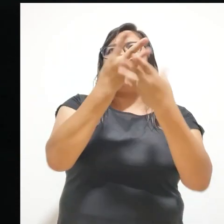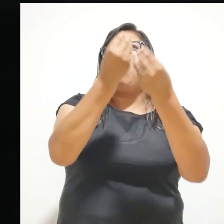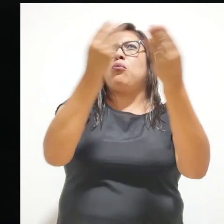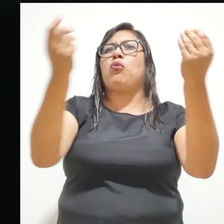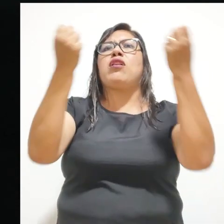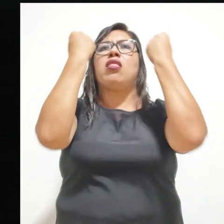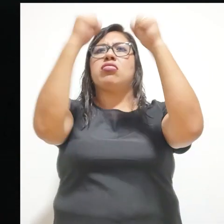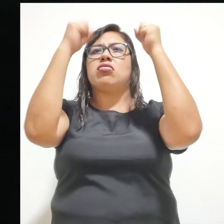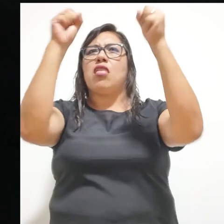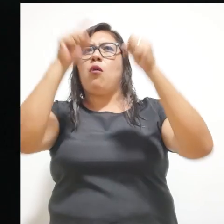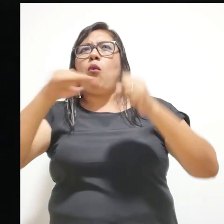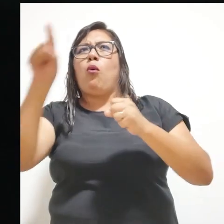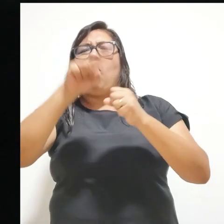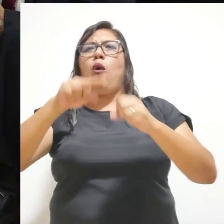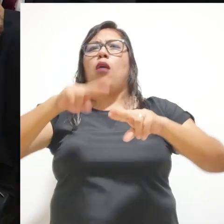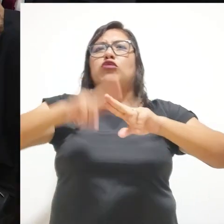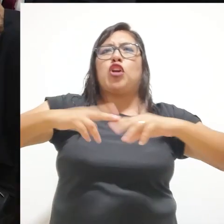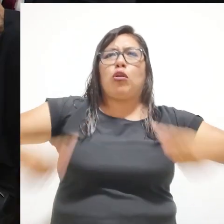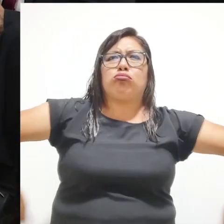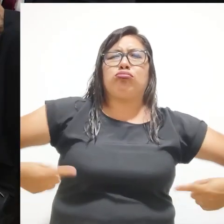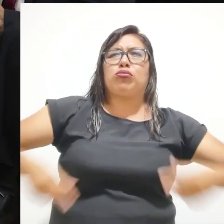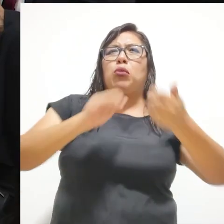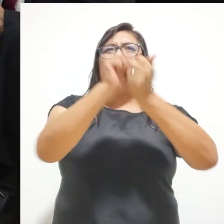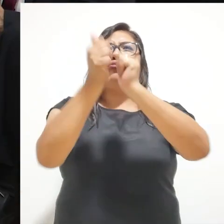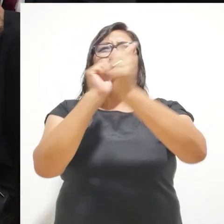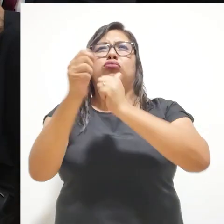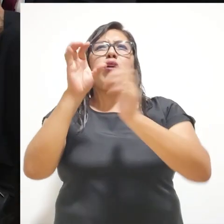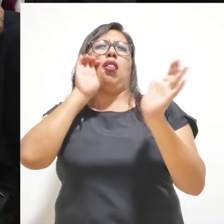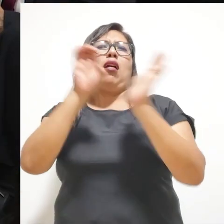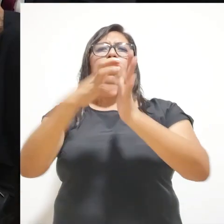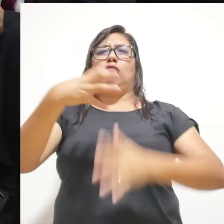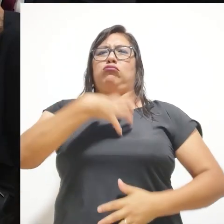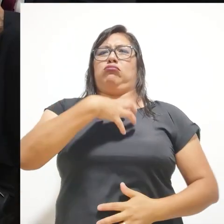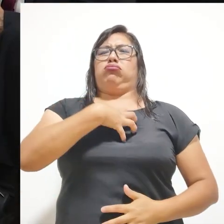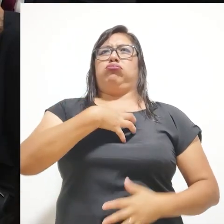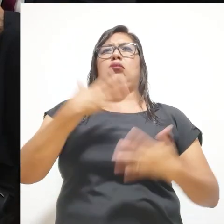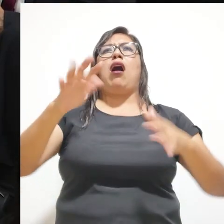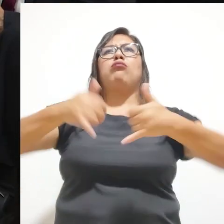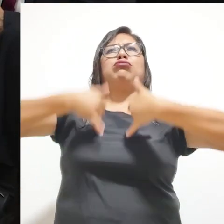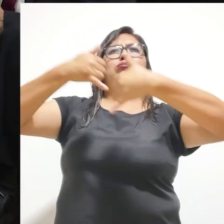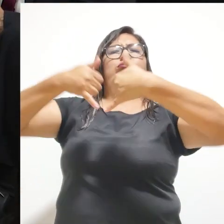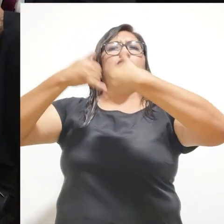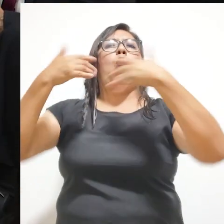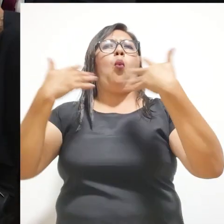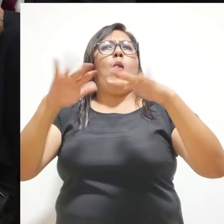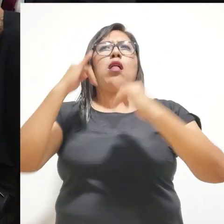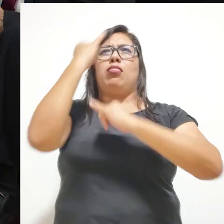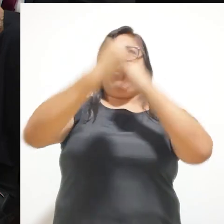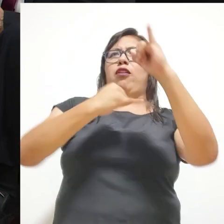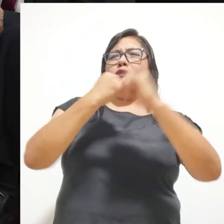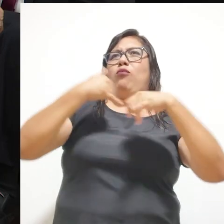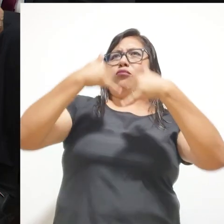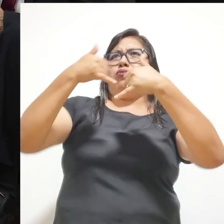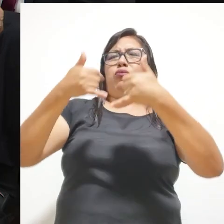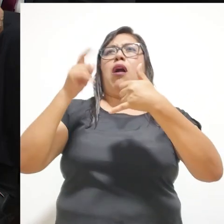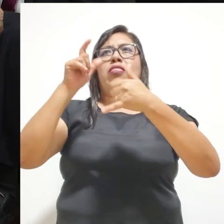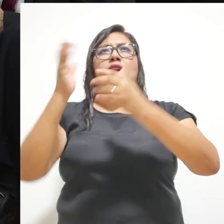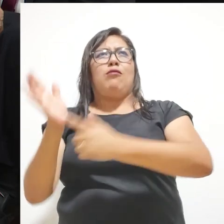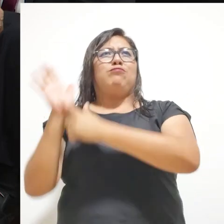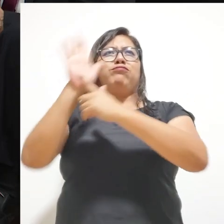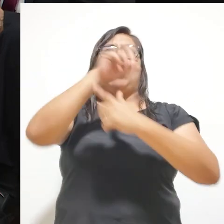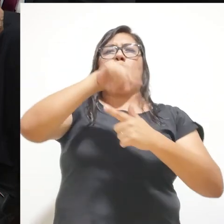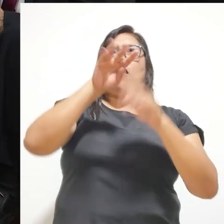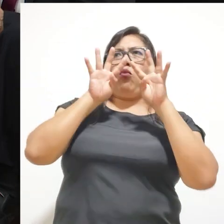deportistas para deportivos, que son un ejemplo con medallas, con méritos, con premios internacionales, esos ejemplos hay que